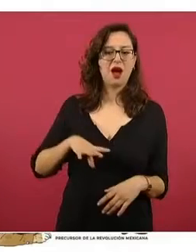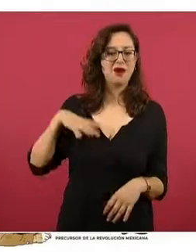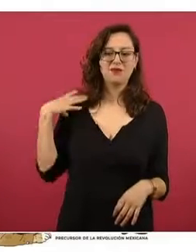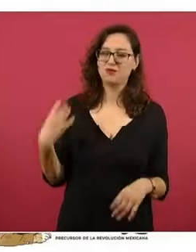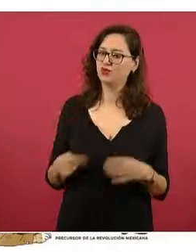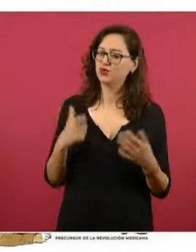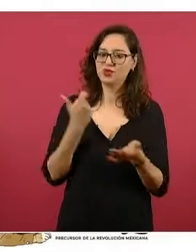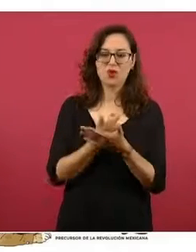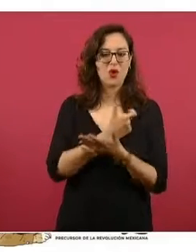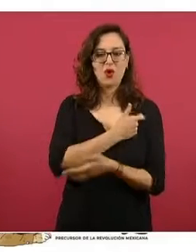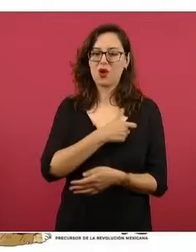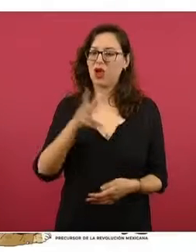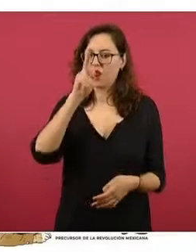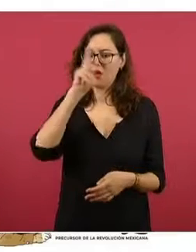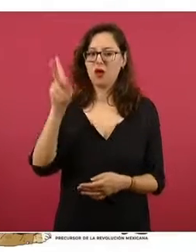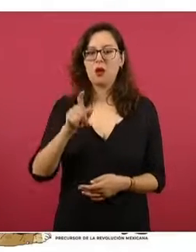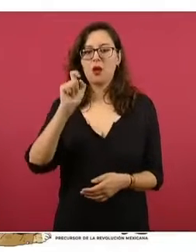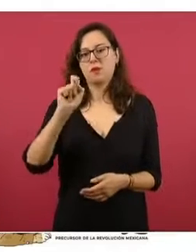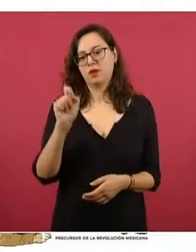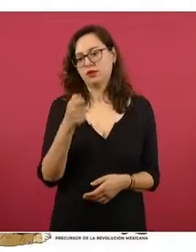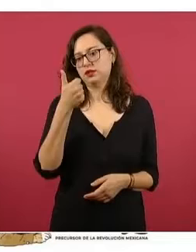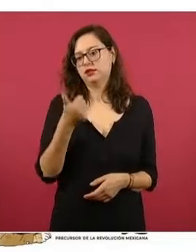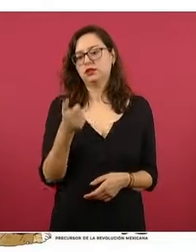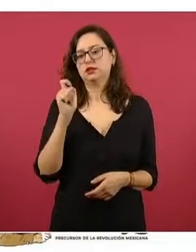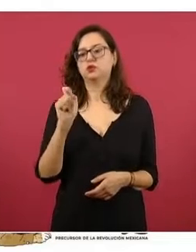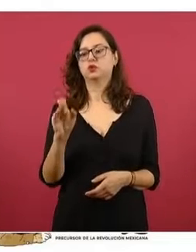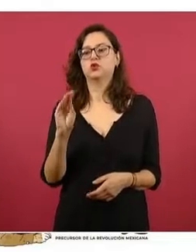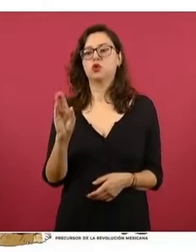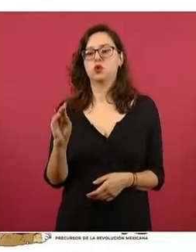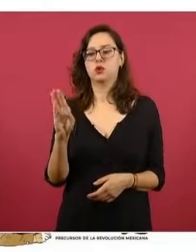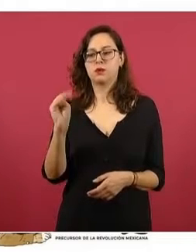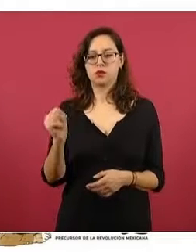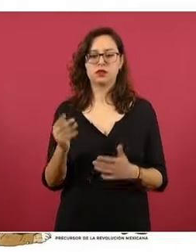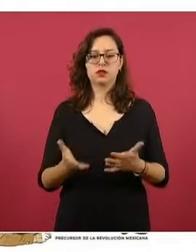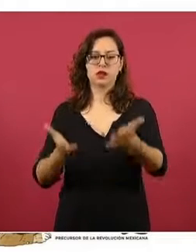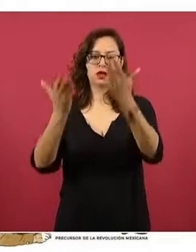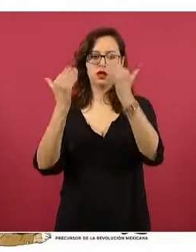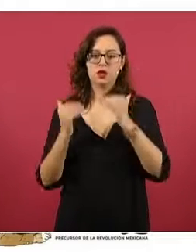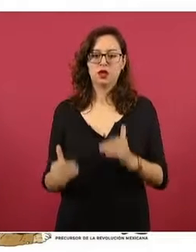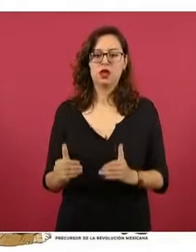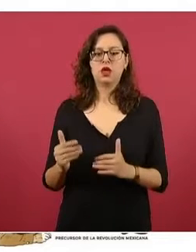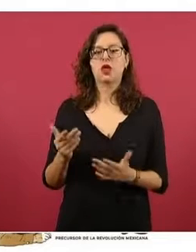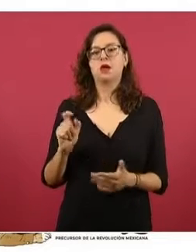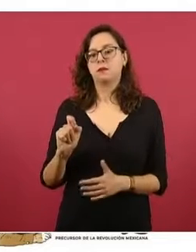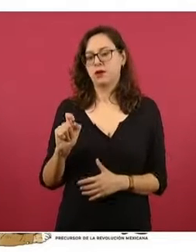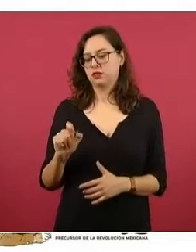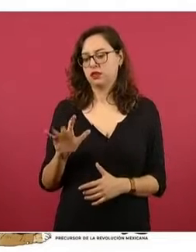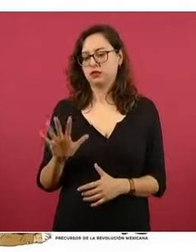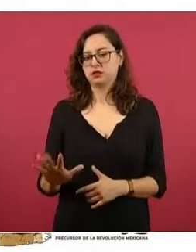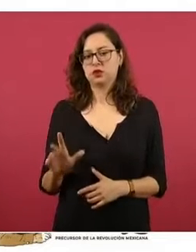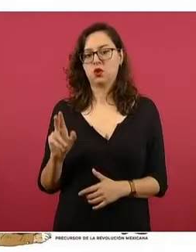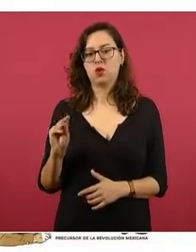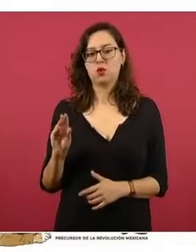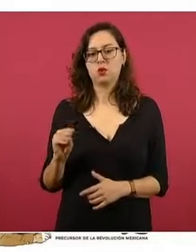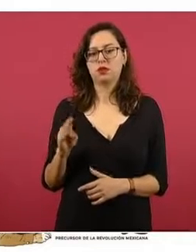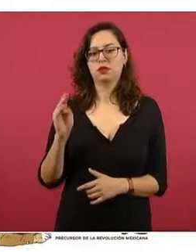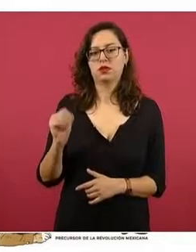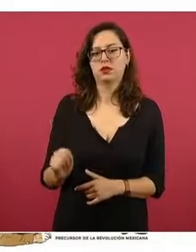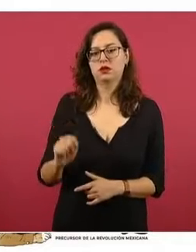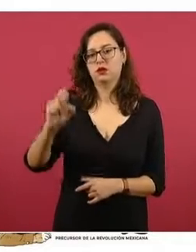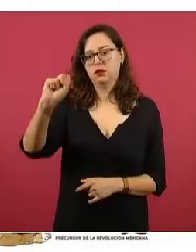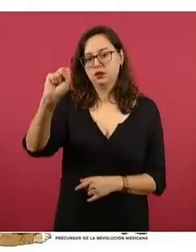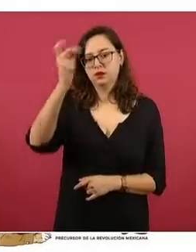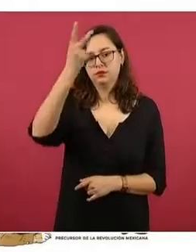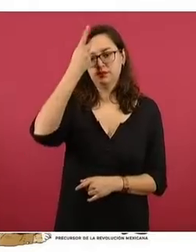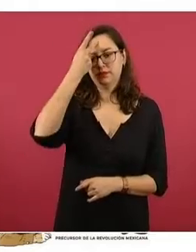rosca en esa gasolinera, 26.99 por litro y franquicia Pemex, 25.99 en el